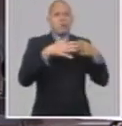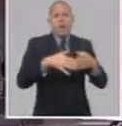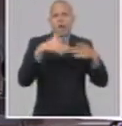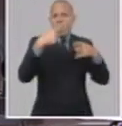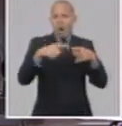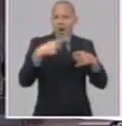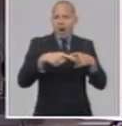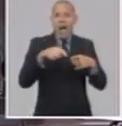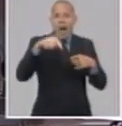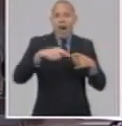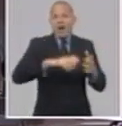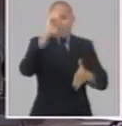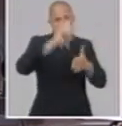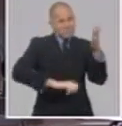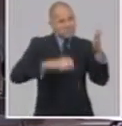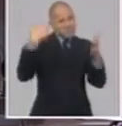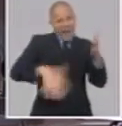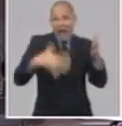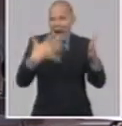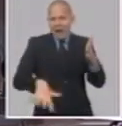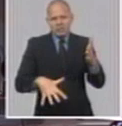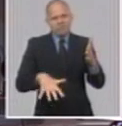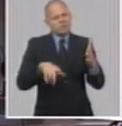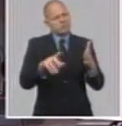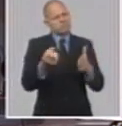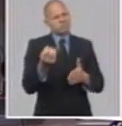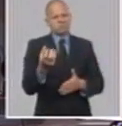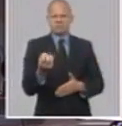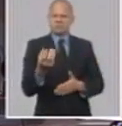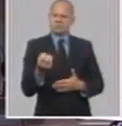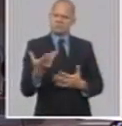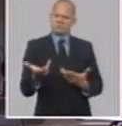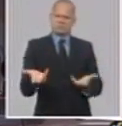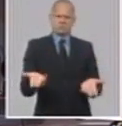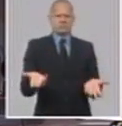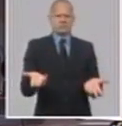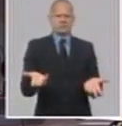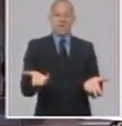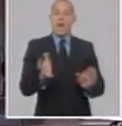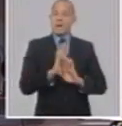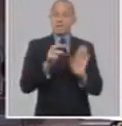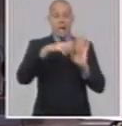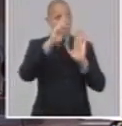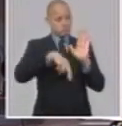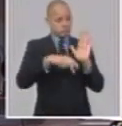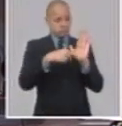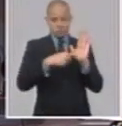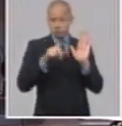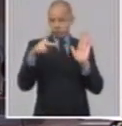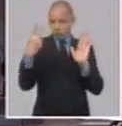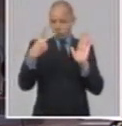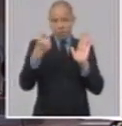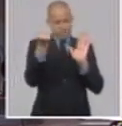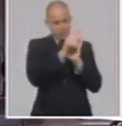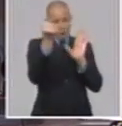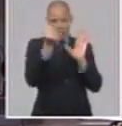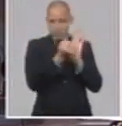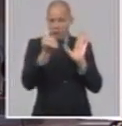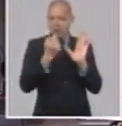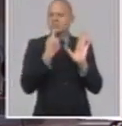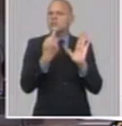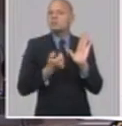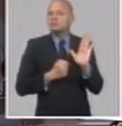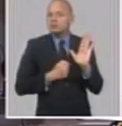informar aquí que eso no es cierto. Se han emitido dos resoluciones que están regulando cuestiones de la